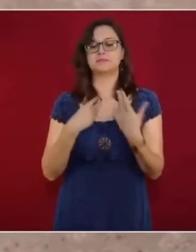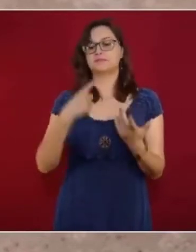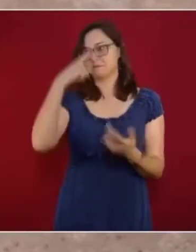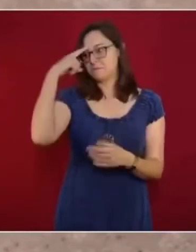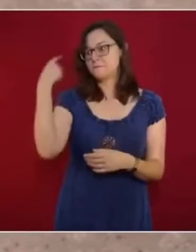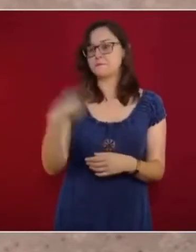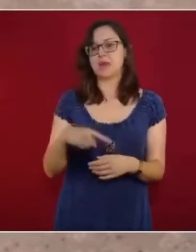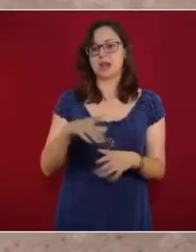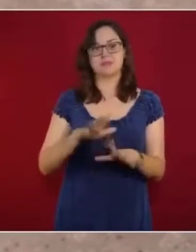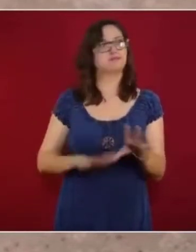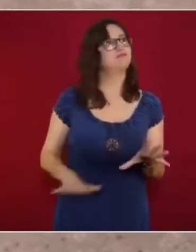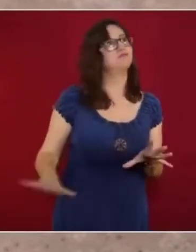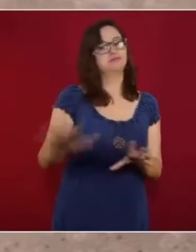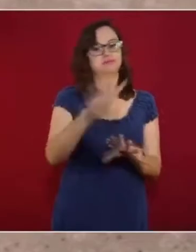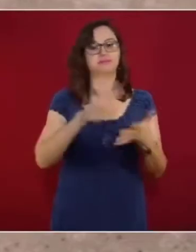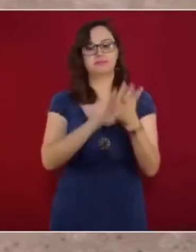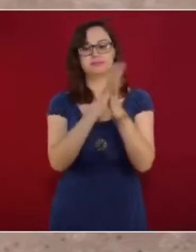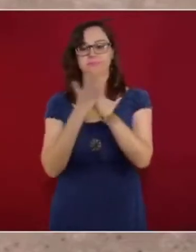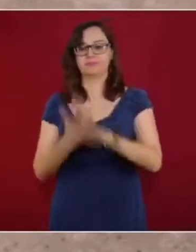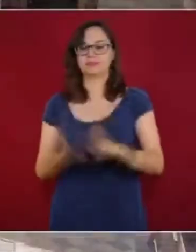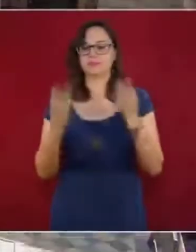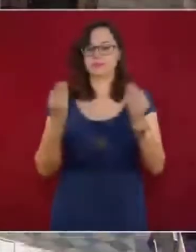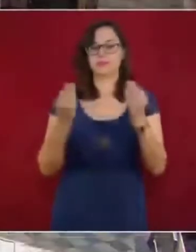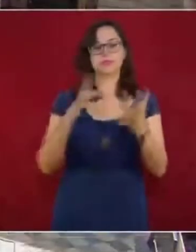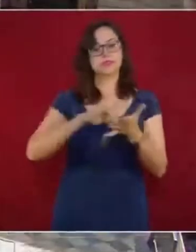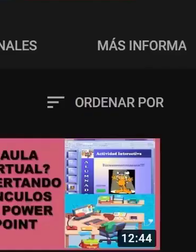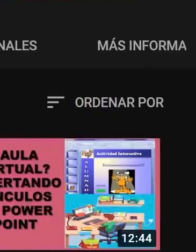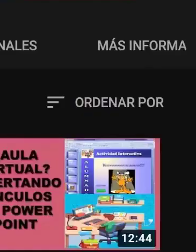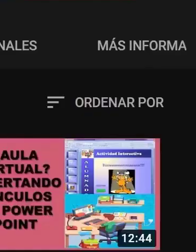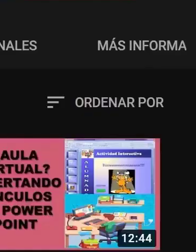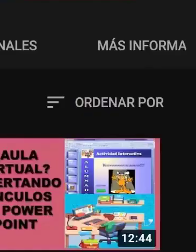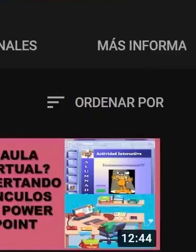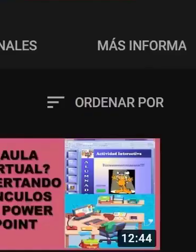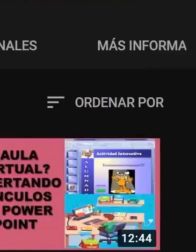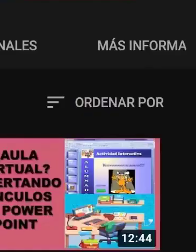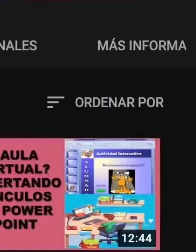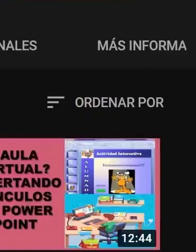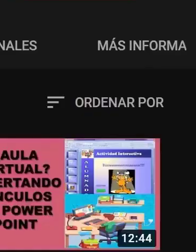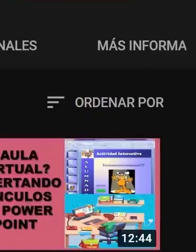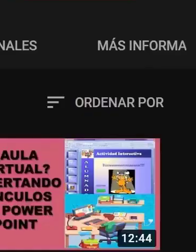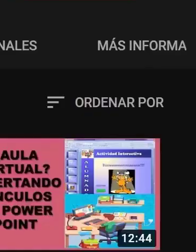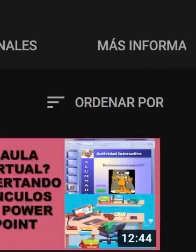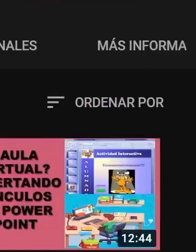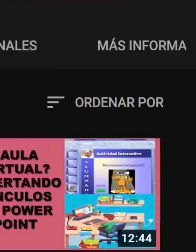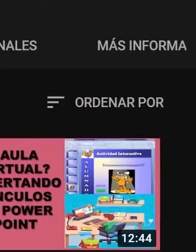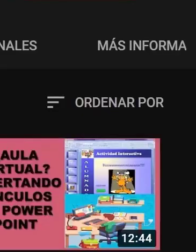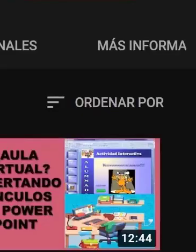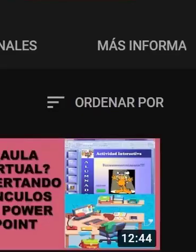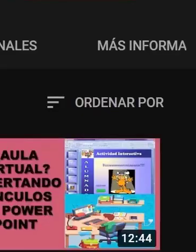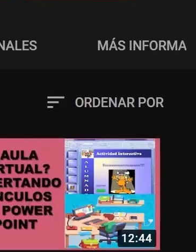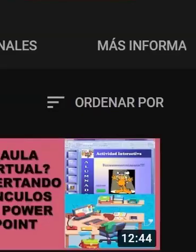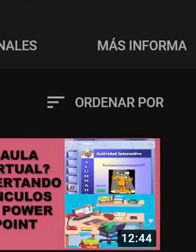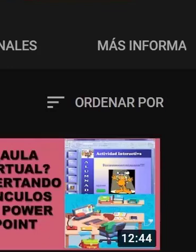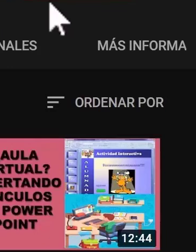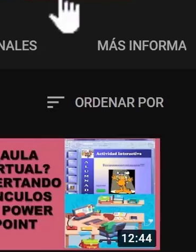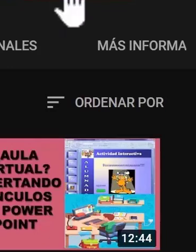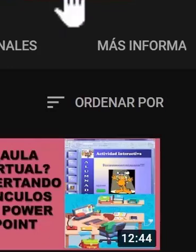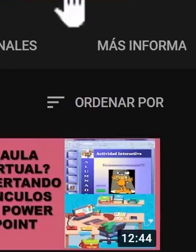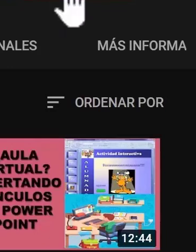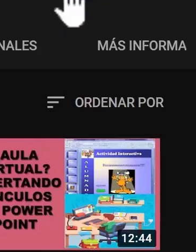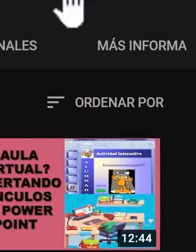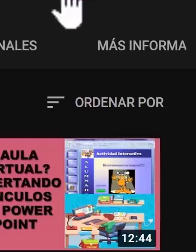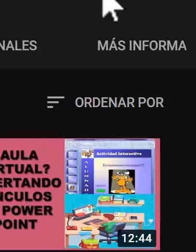transformadores de esta sociedad. Muchísimas gracias. Gracias. Muchas gracias por haber visto este video. Recuerda que puedes